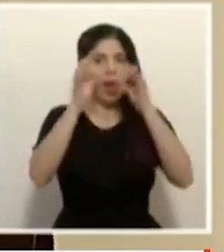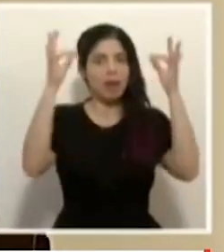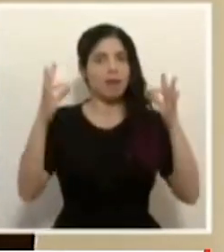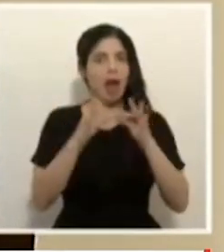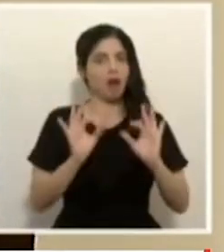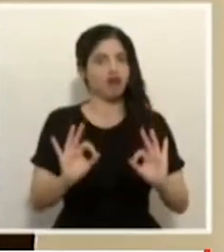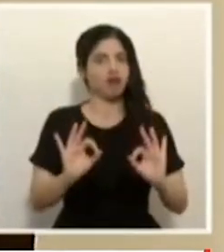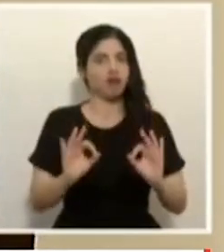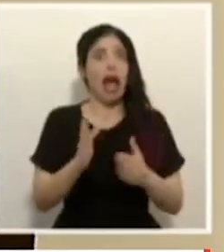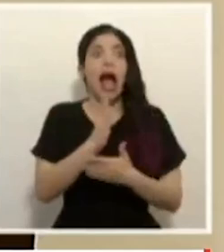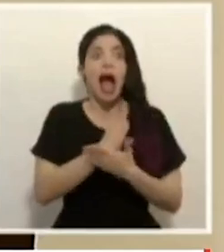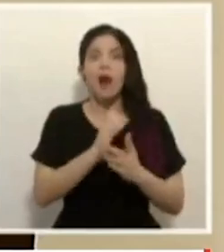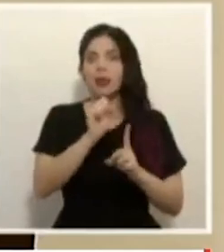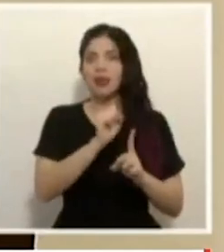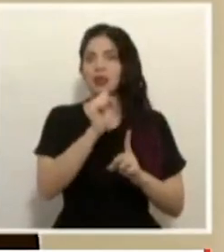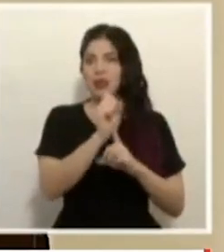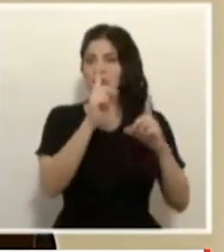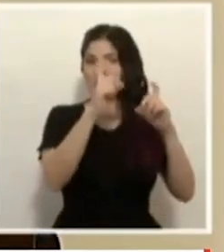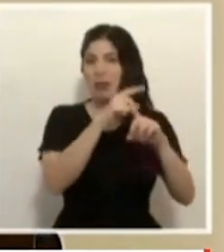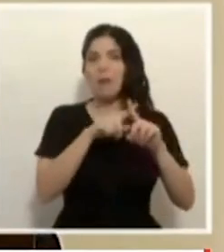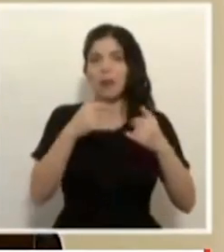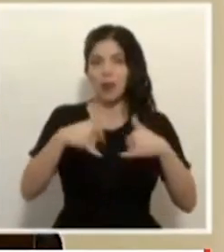incluso en este contexto de crisis mundial.